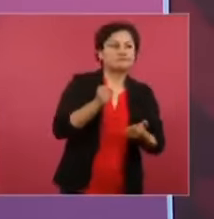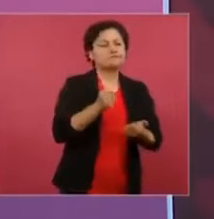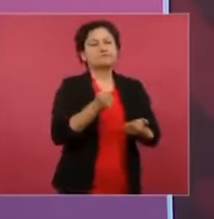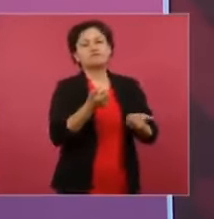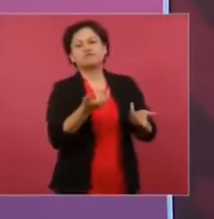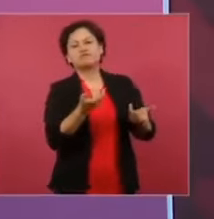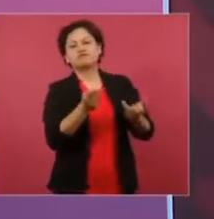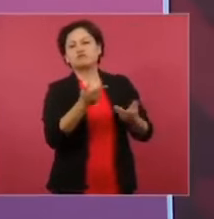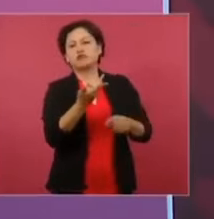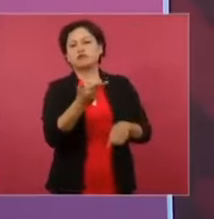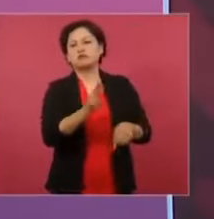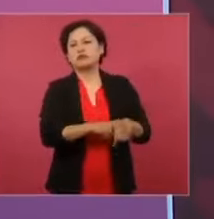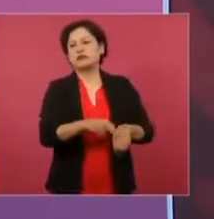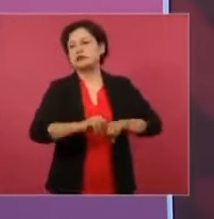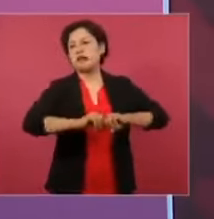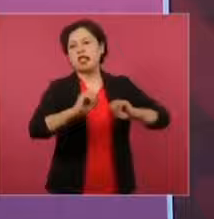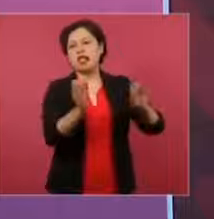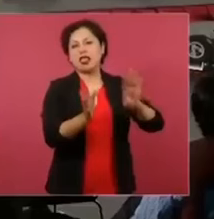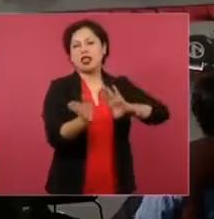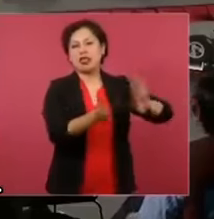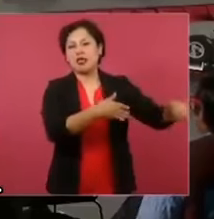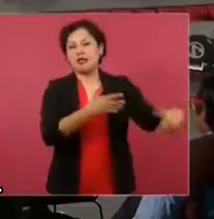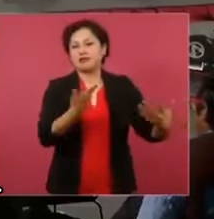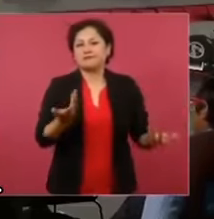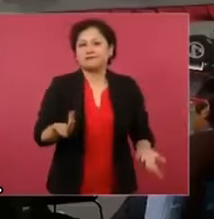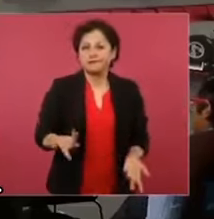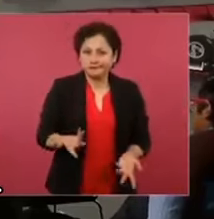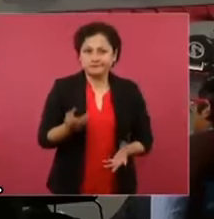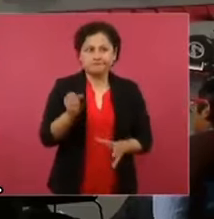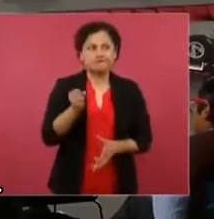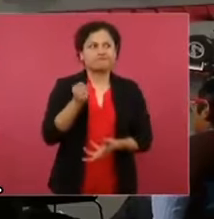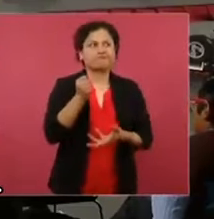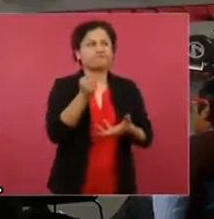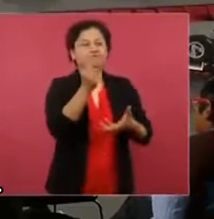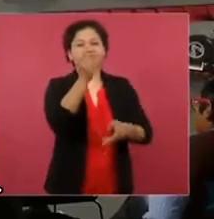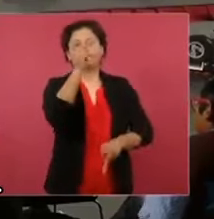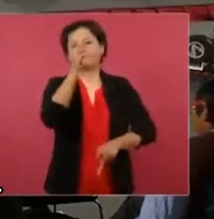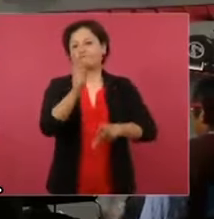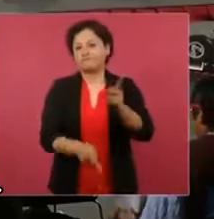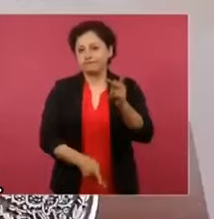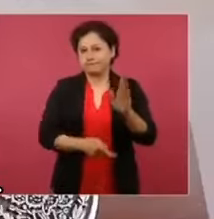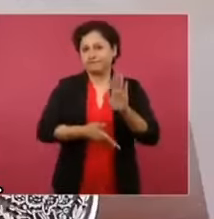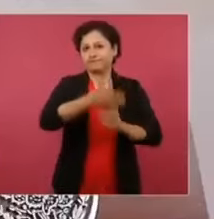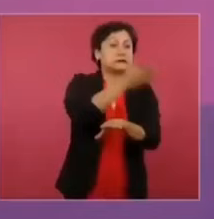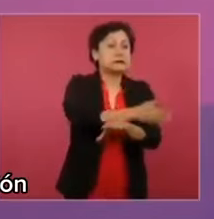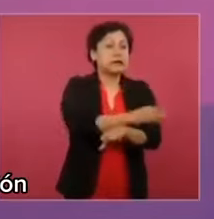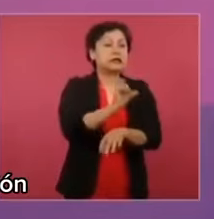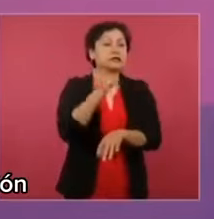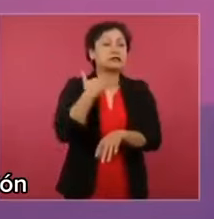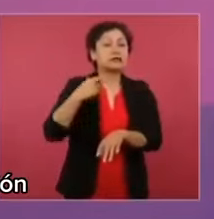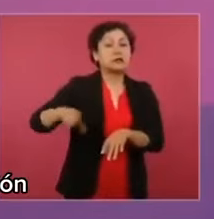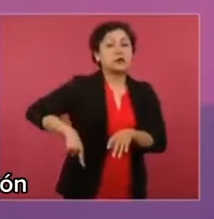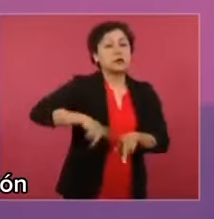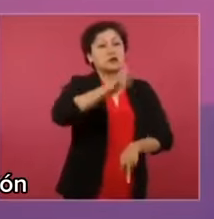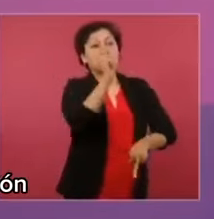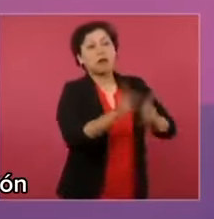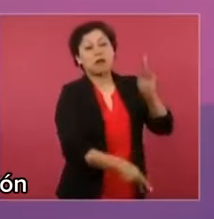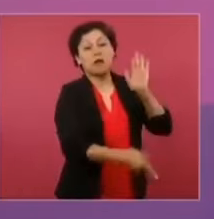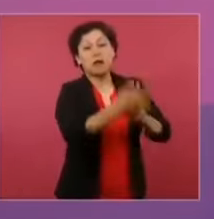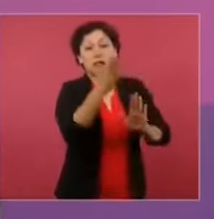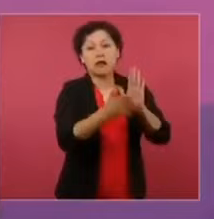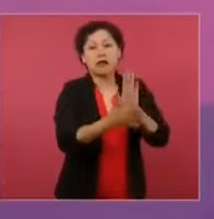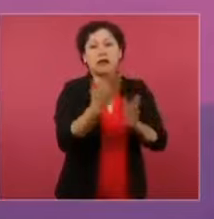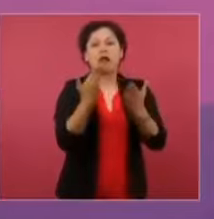hospitales y con pocos incentivos para concluir y una terrible indiferencia e indolencia. En algunos casos se pusieron en